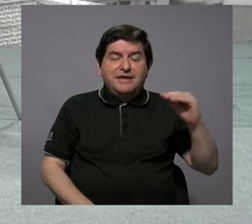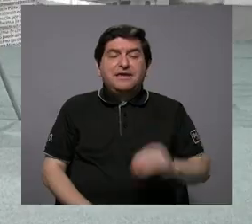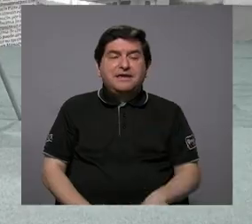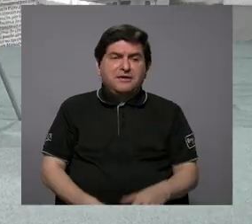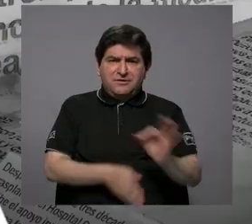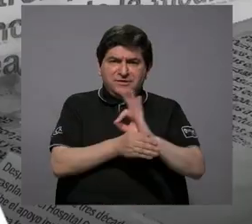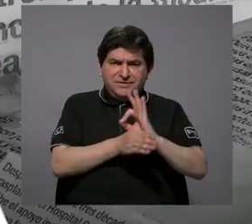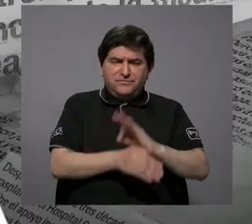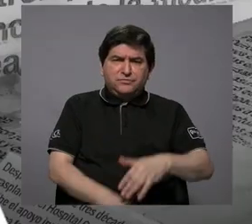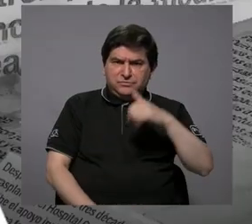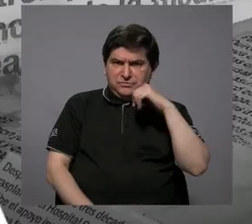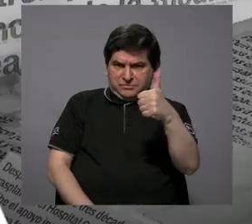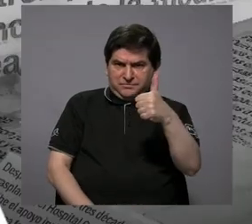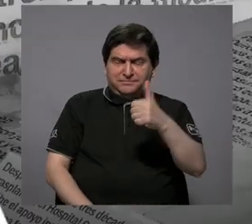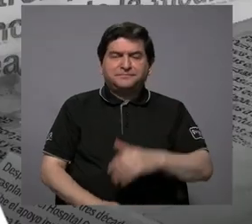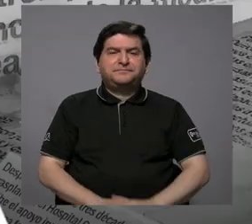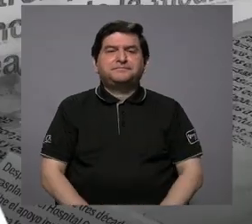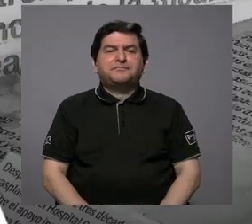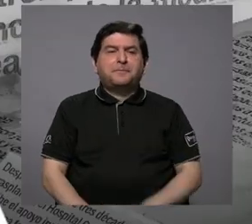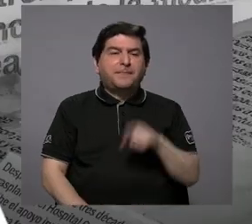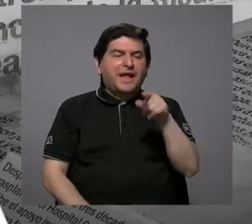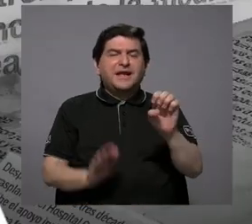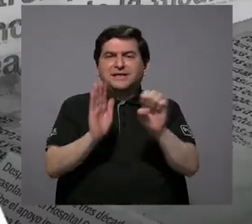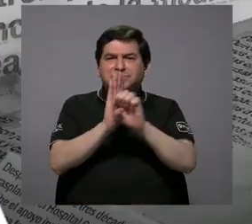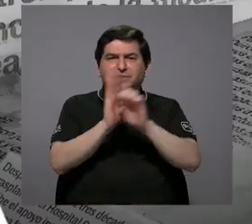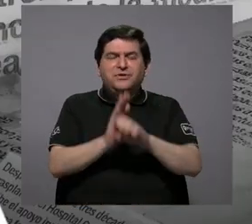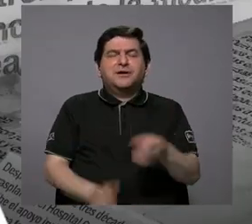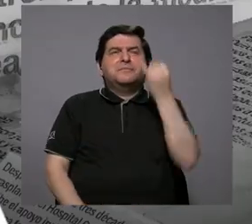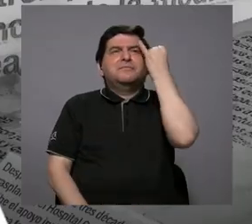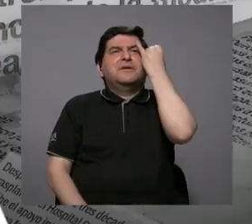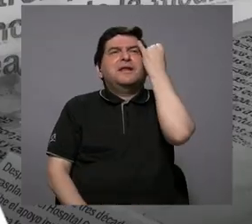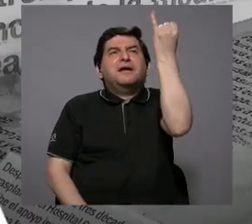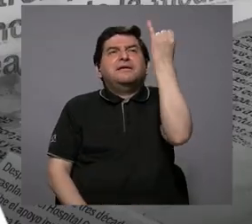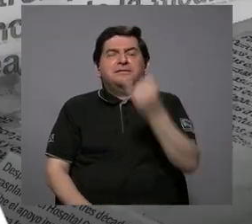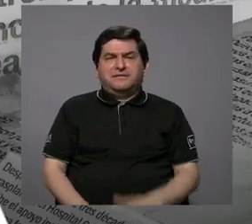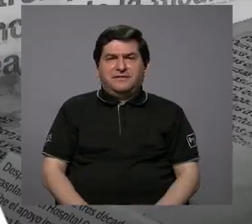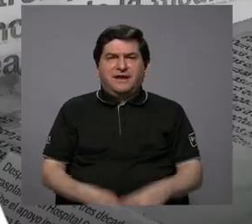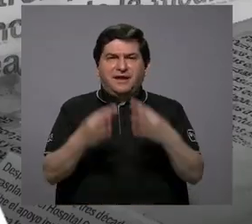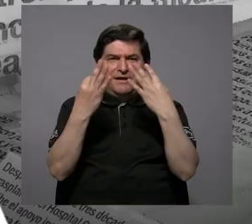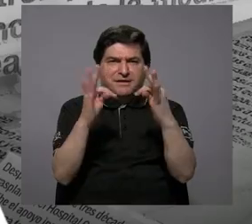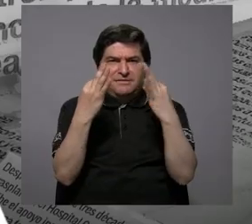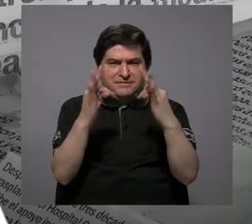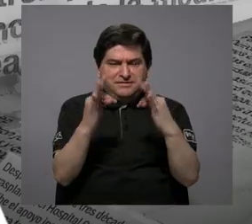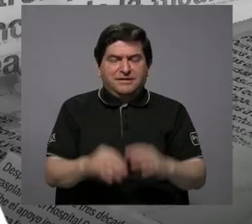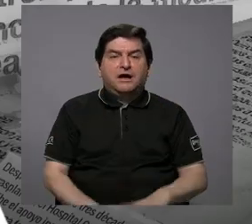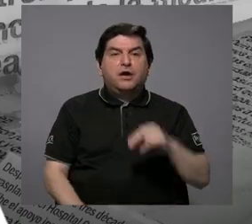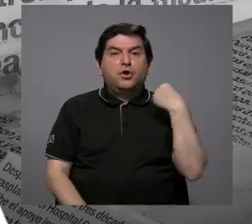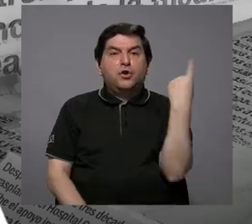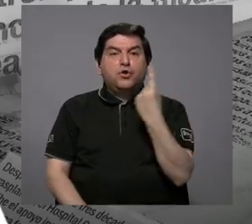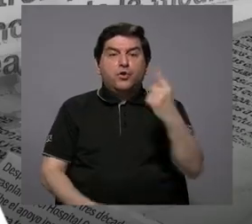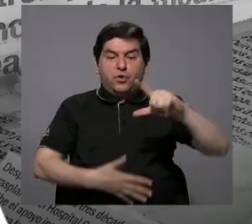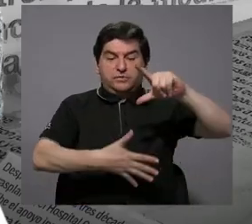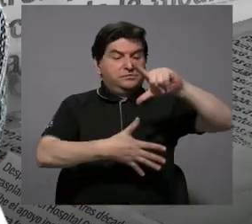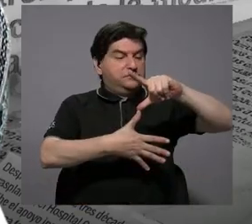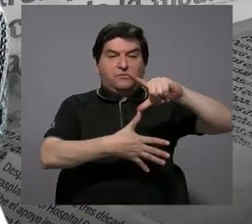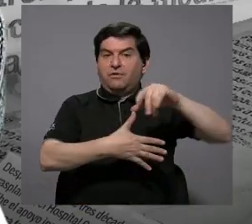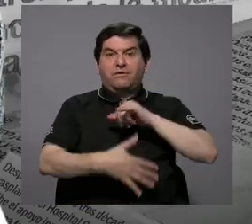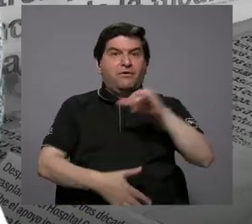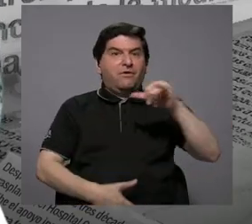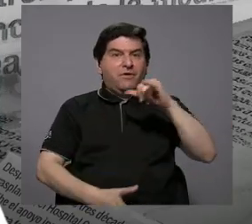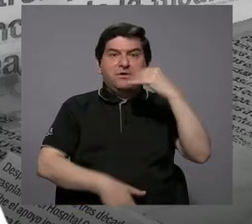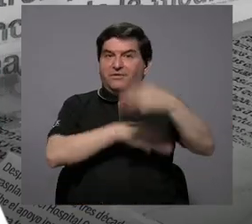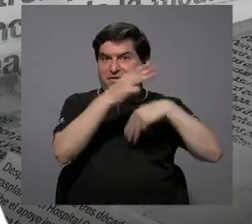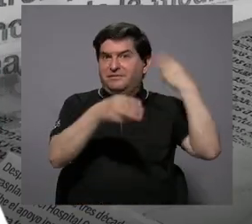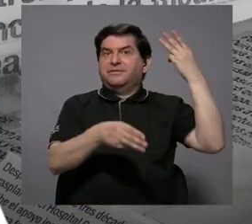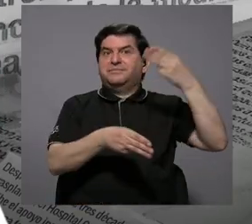eficiente o no. Entonces, esa es, por ejemplo, una de las iniciativas que se maneja no solamente en Latinoamérica, sino también a